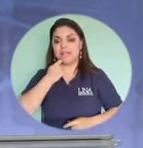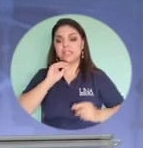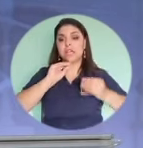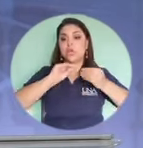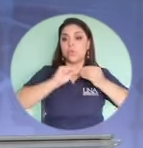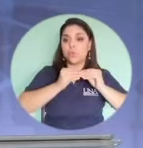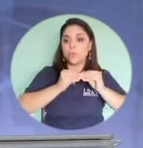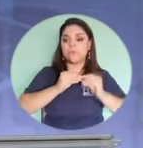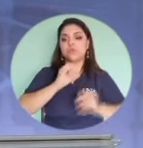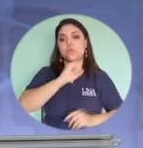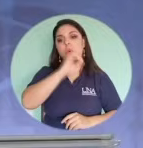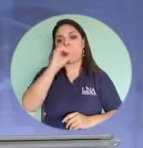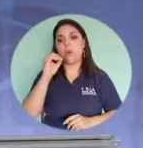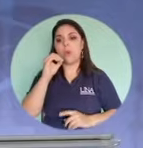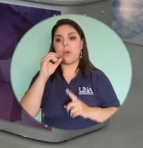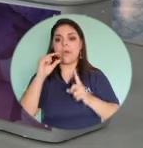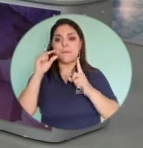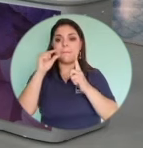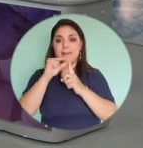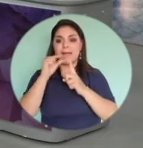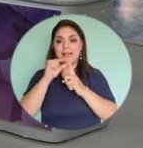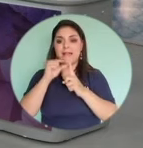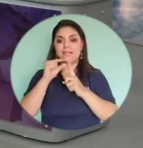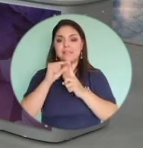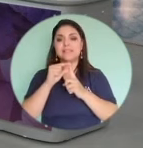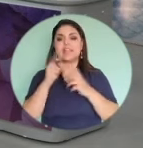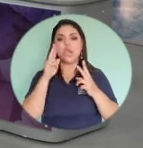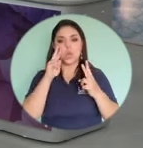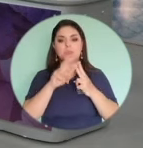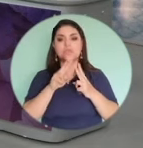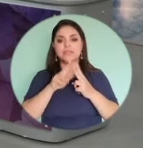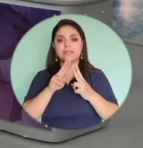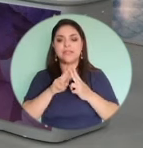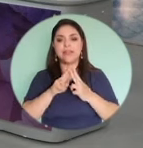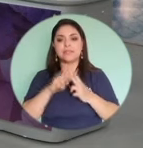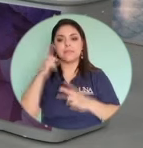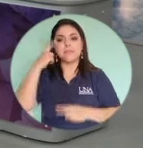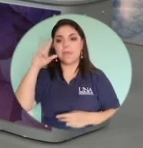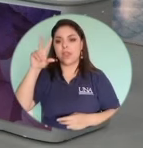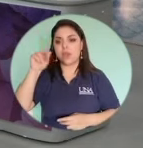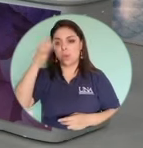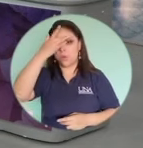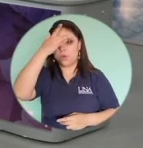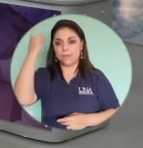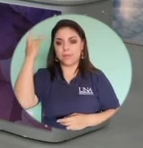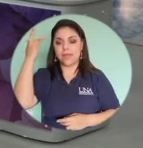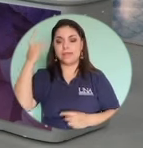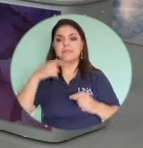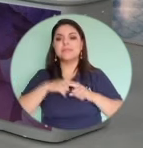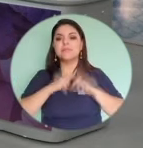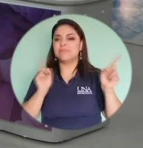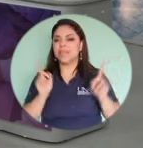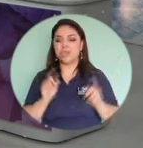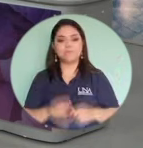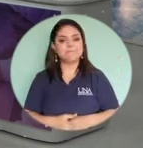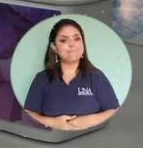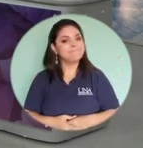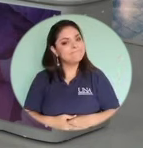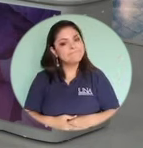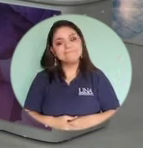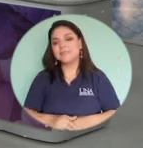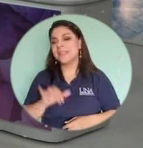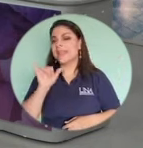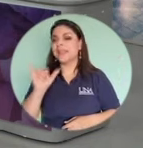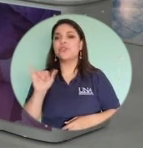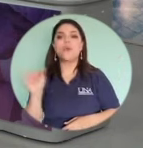números o palabras que le sean sumamente familiares para no olvidarlas pero eso es como de día a mi abuela